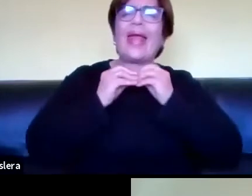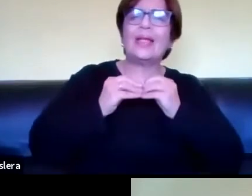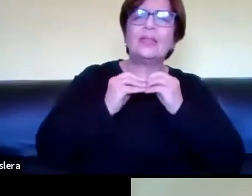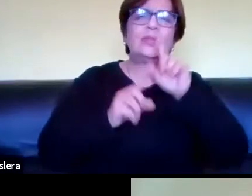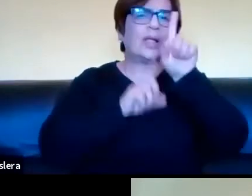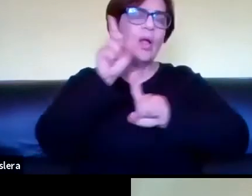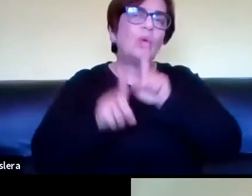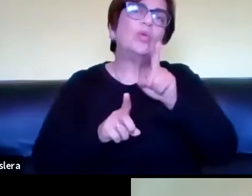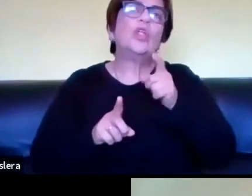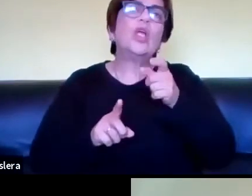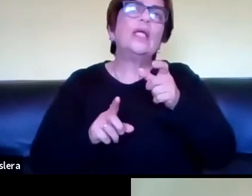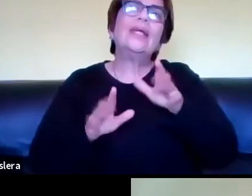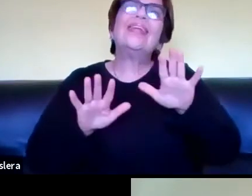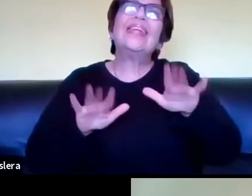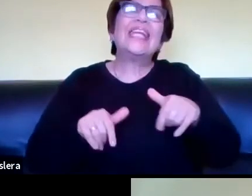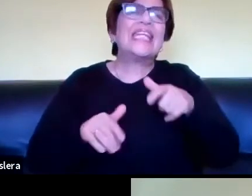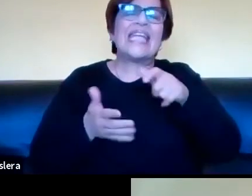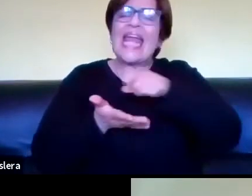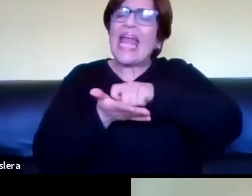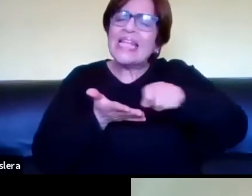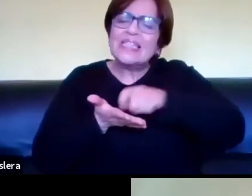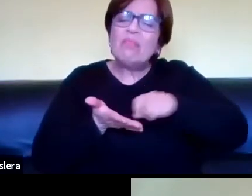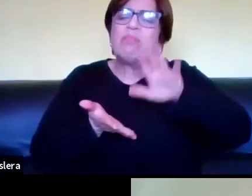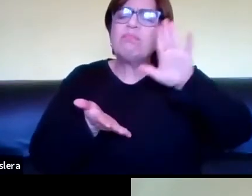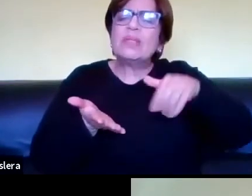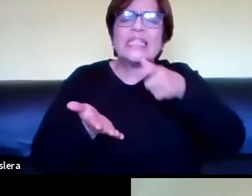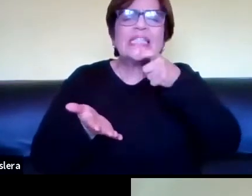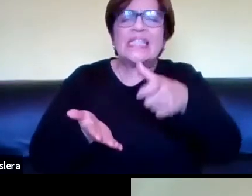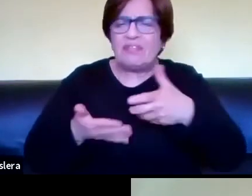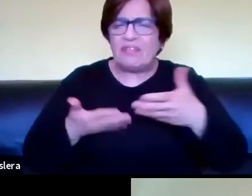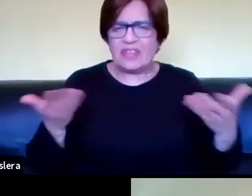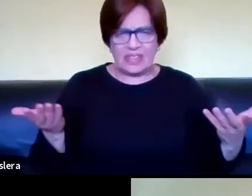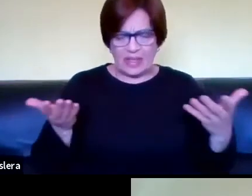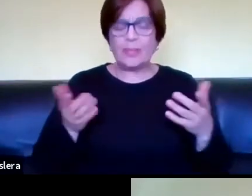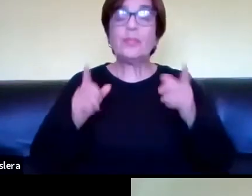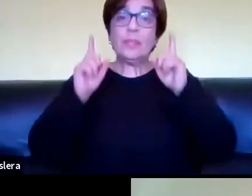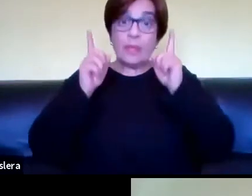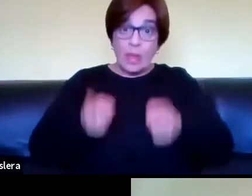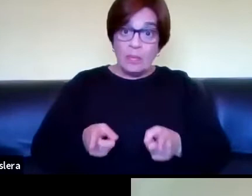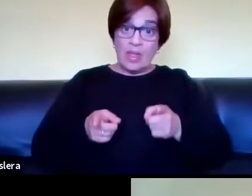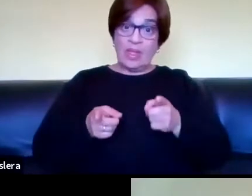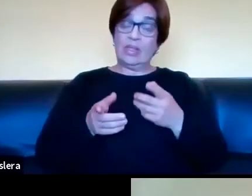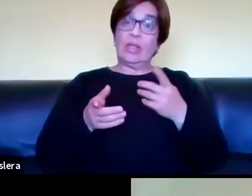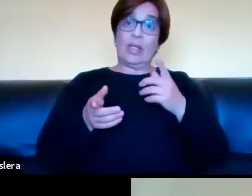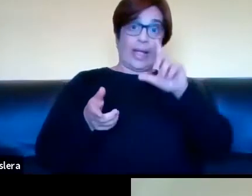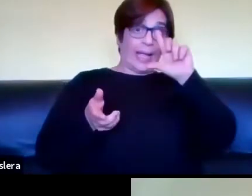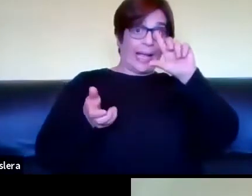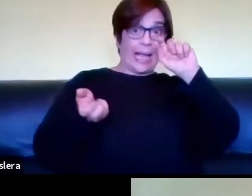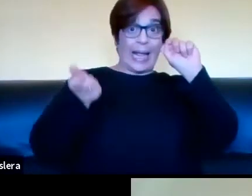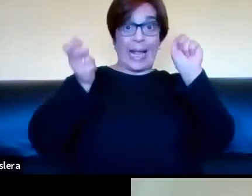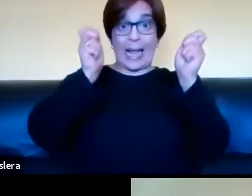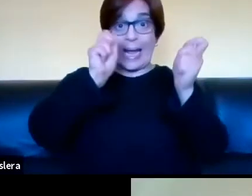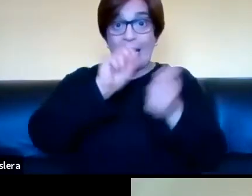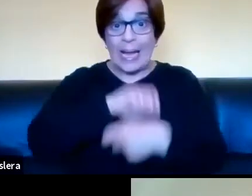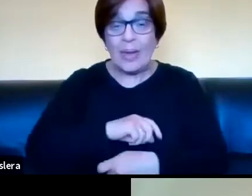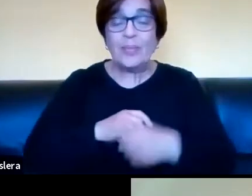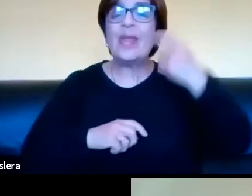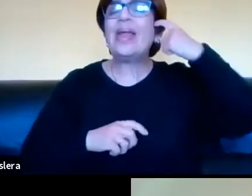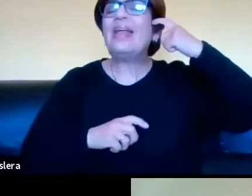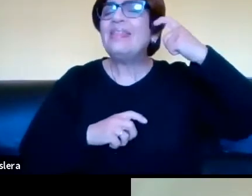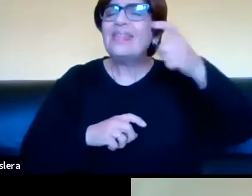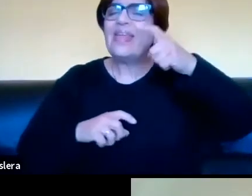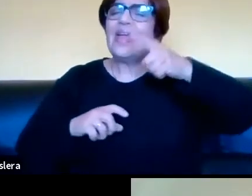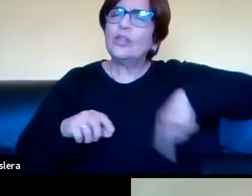ver con esto del significado de qué es la escritura, ¿no? Y cómo ha ido transformando el concepto de, o la idea de lo que